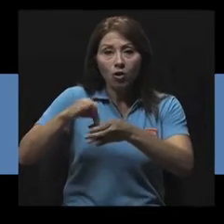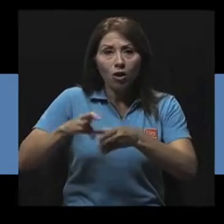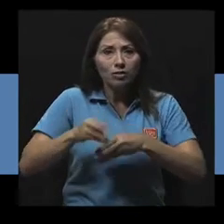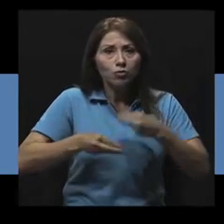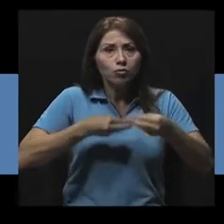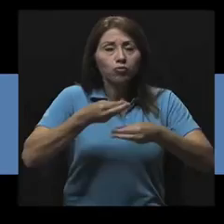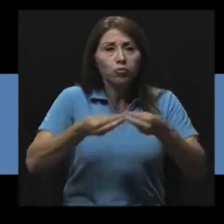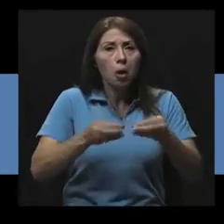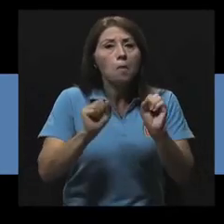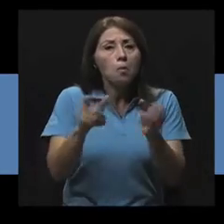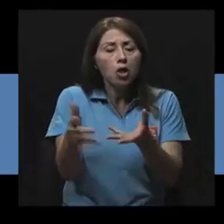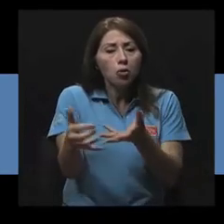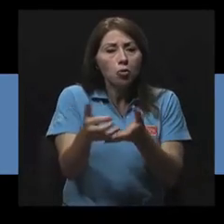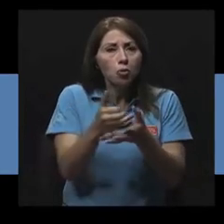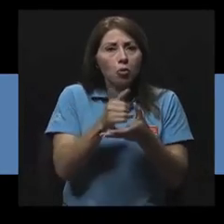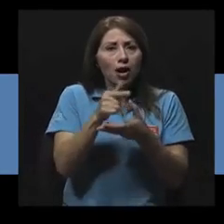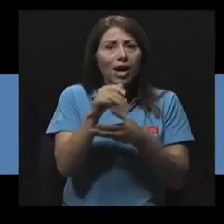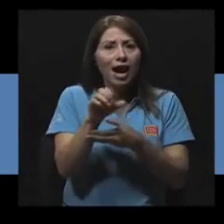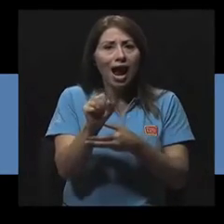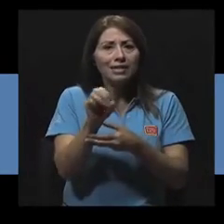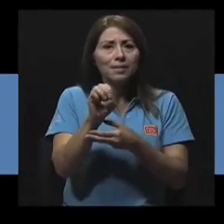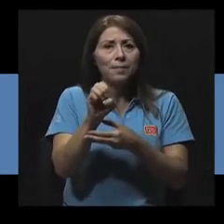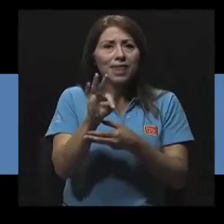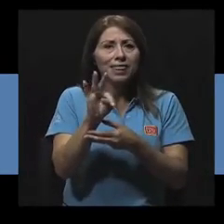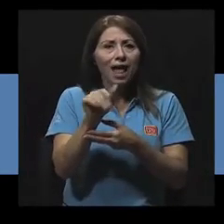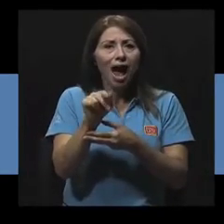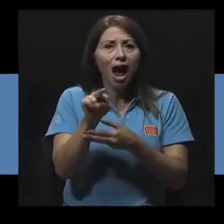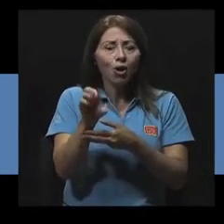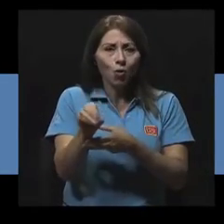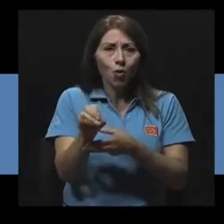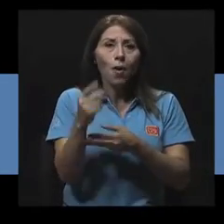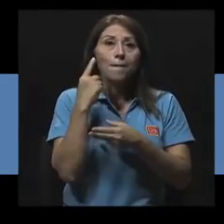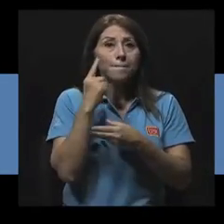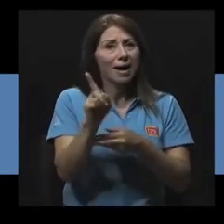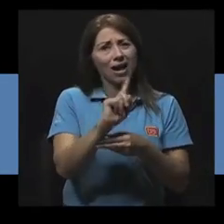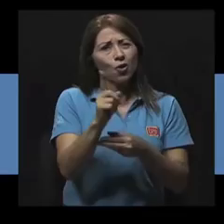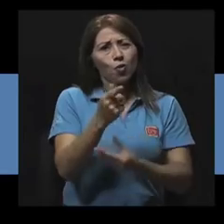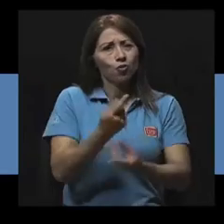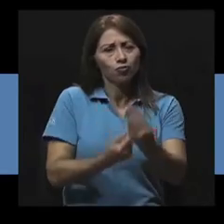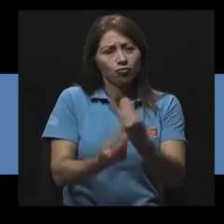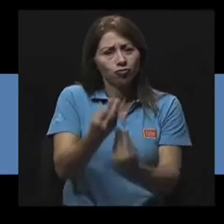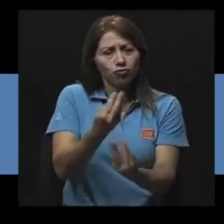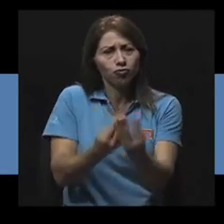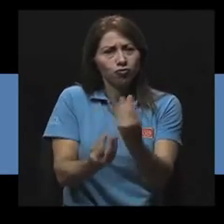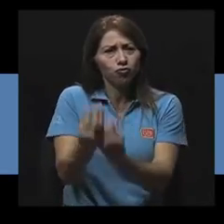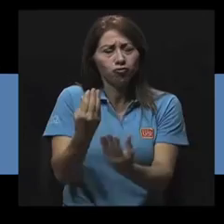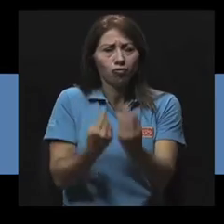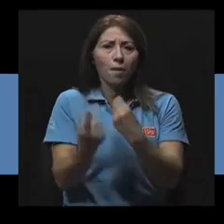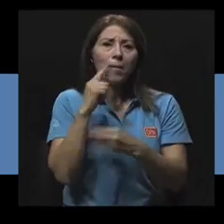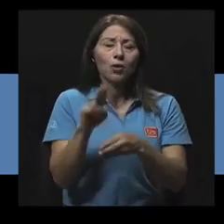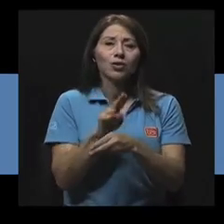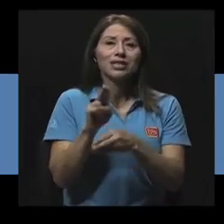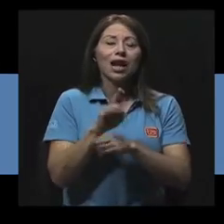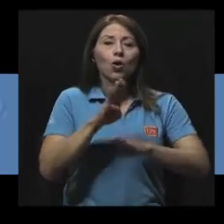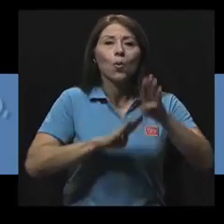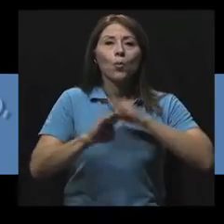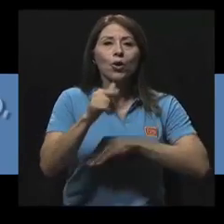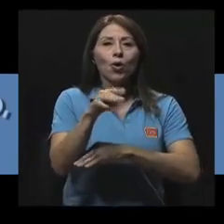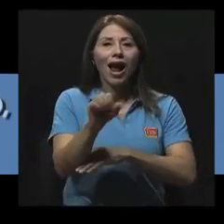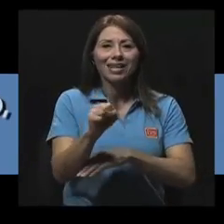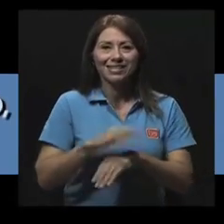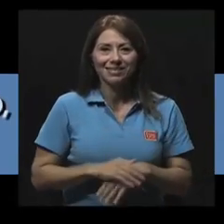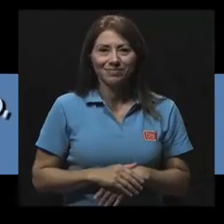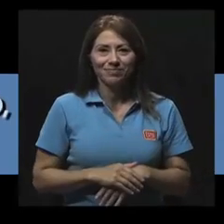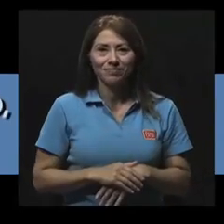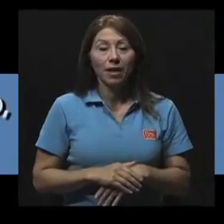metano de los vertederos como una alternativa a la incineración, para utilizarlo como biogás. En el sector transporte,